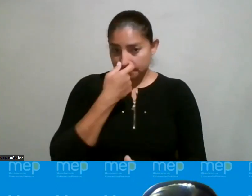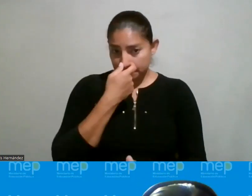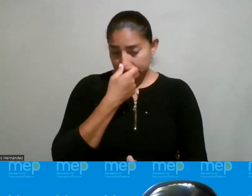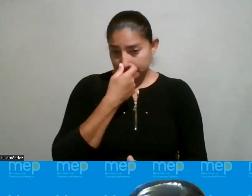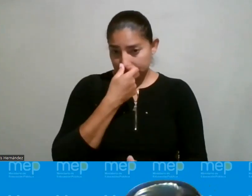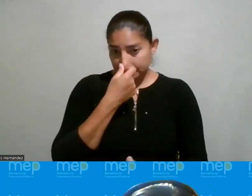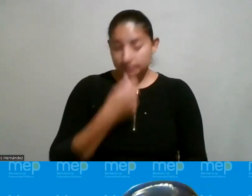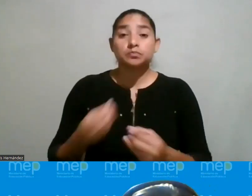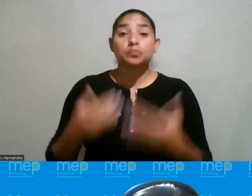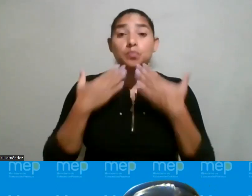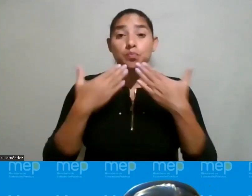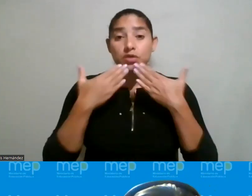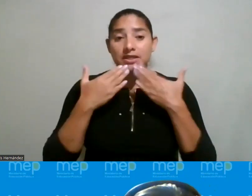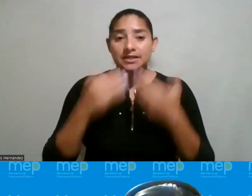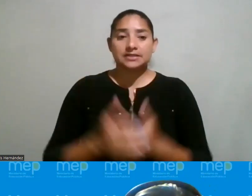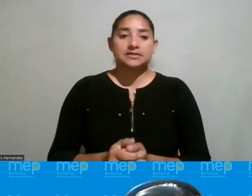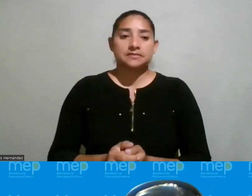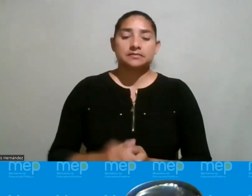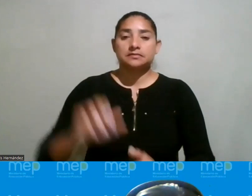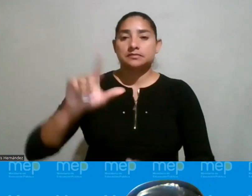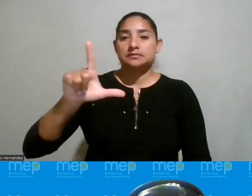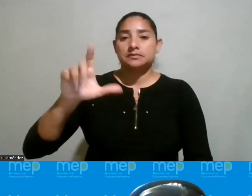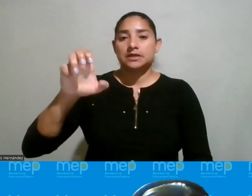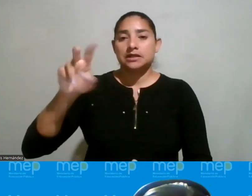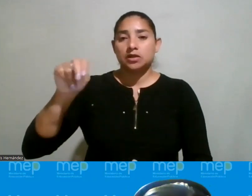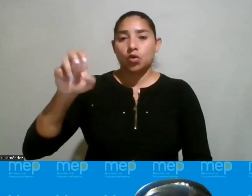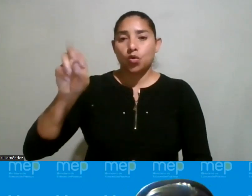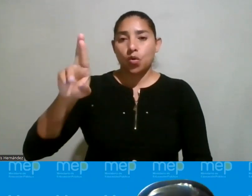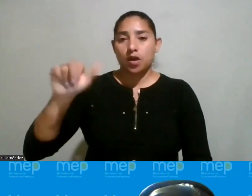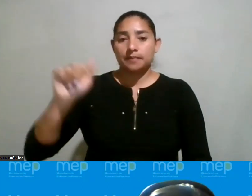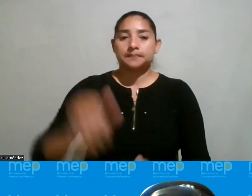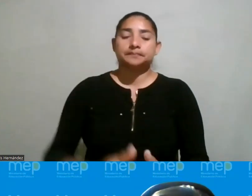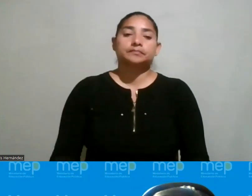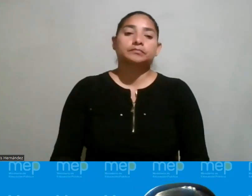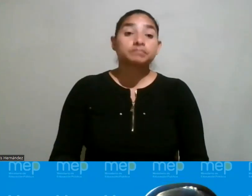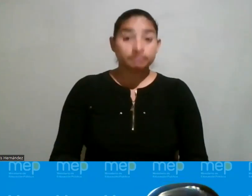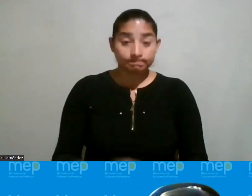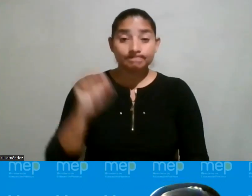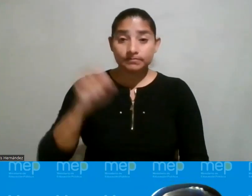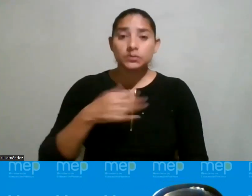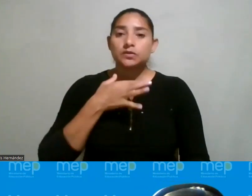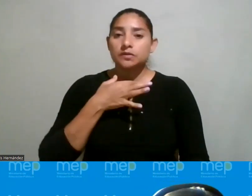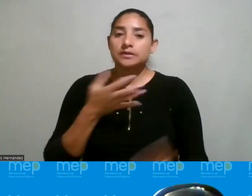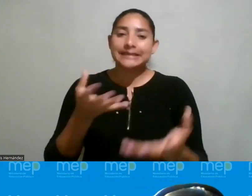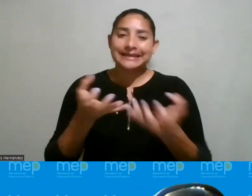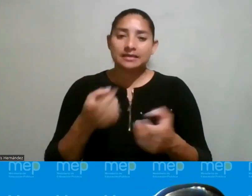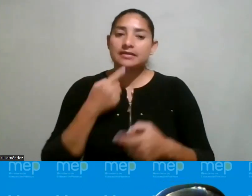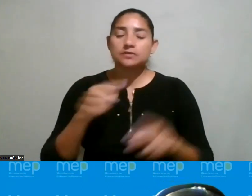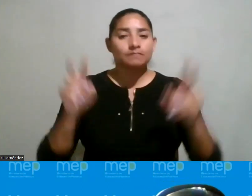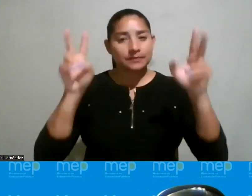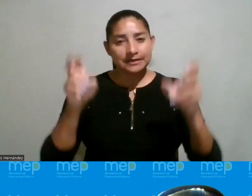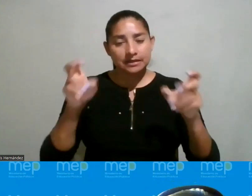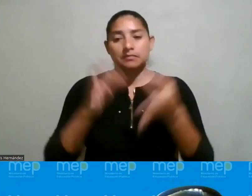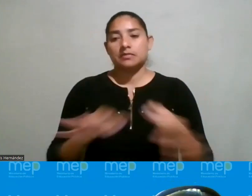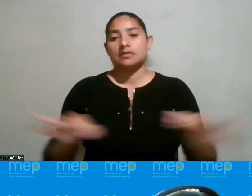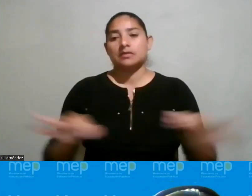muchas gracias doña Leonora no sé si iba a agregar alguna intervención sí quería quería complementar en esto con un tema que es